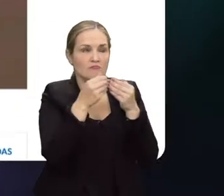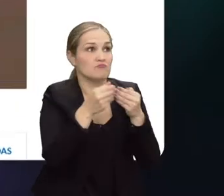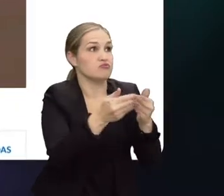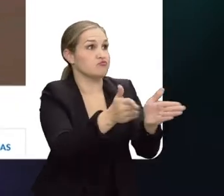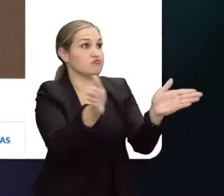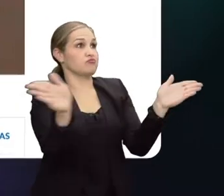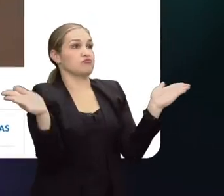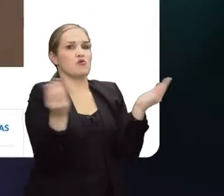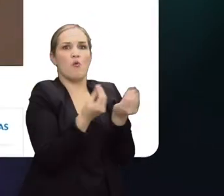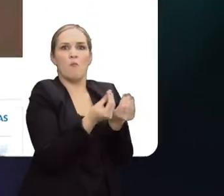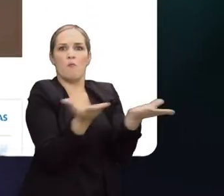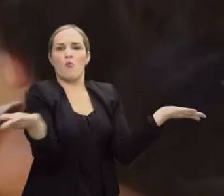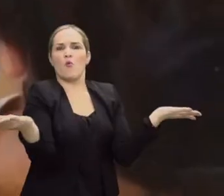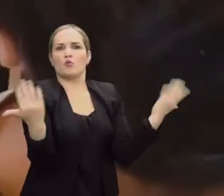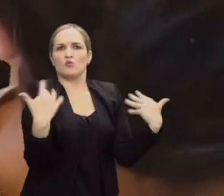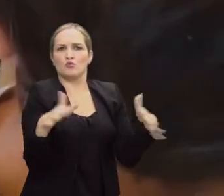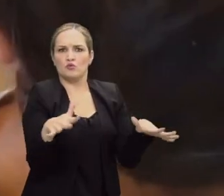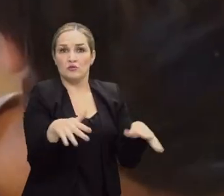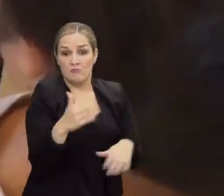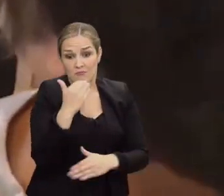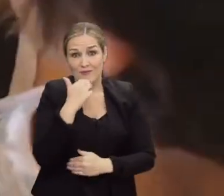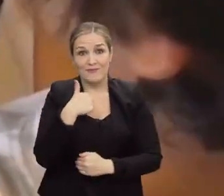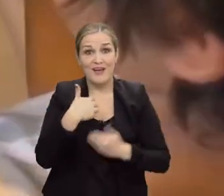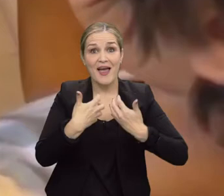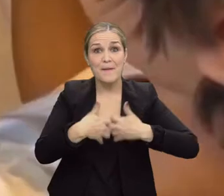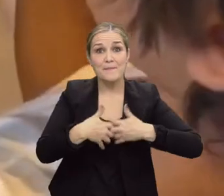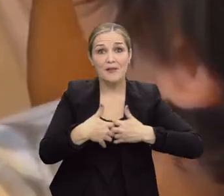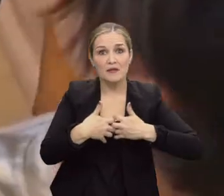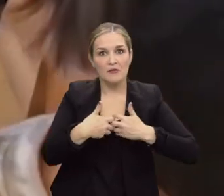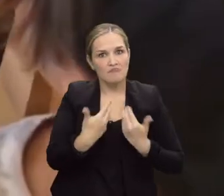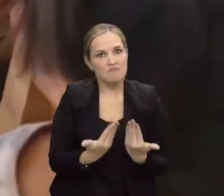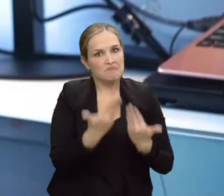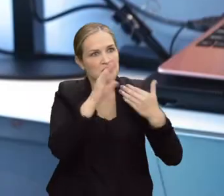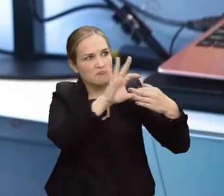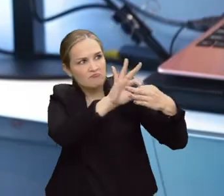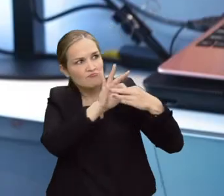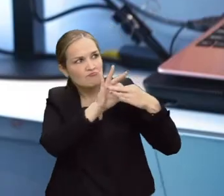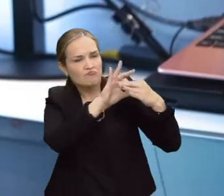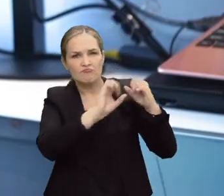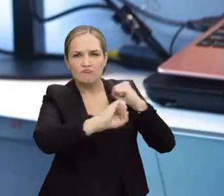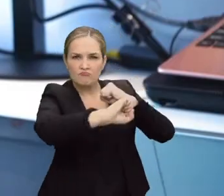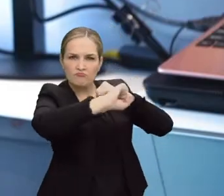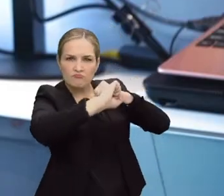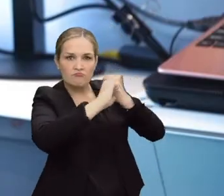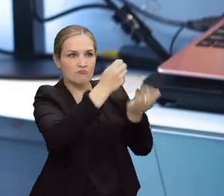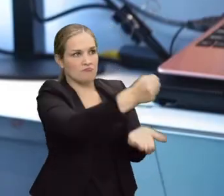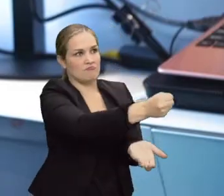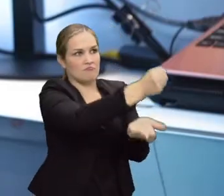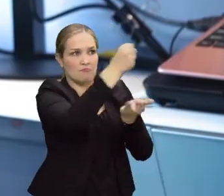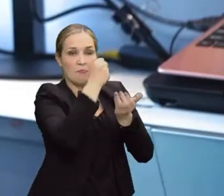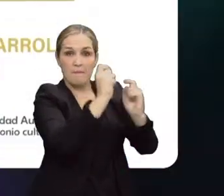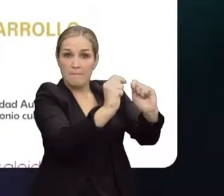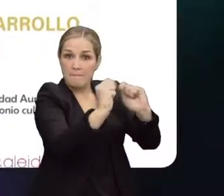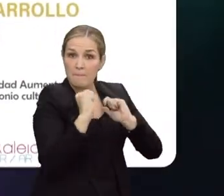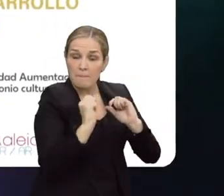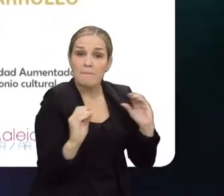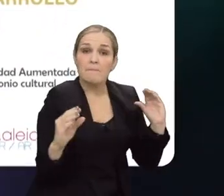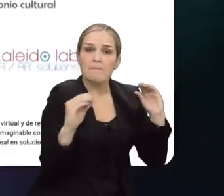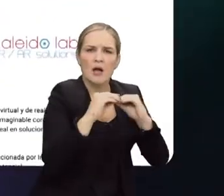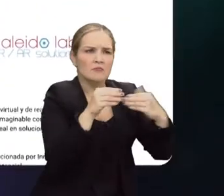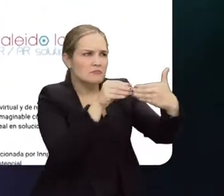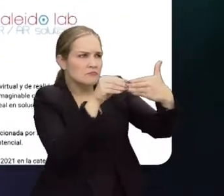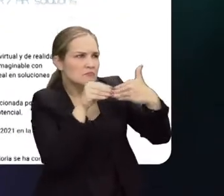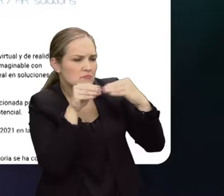crea digital abre un mundo inmenso de posibilidades y a empresas como la nuestra nos acompaña con